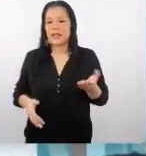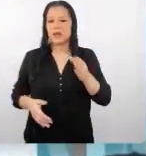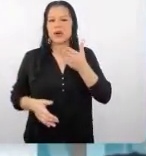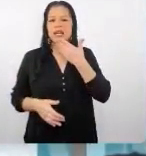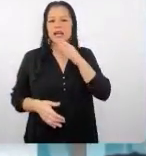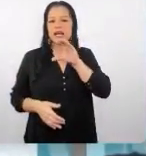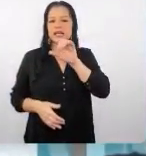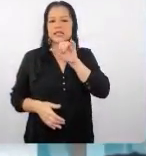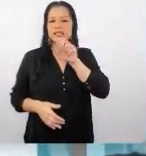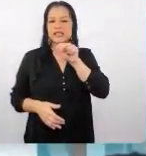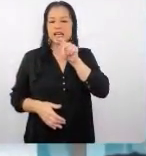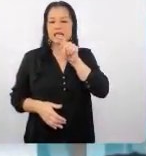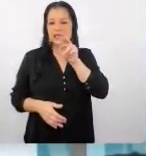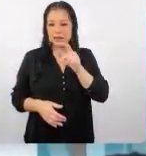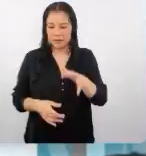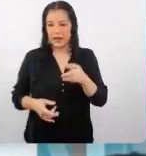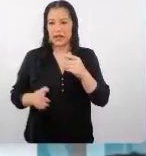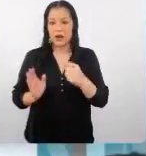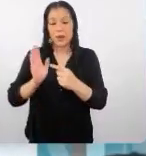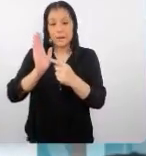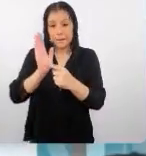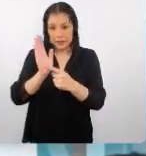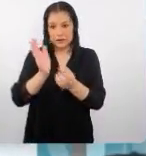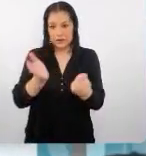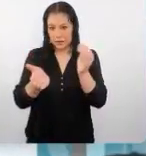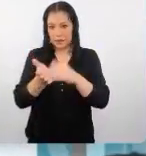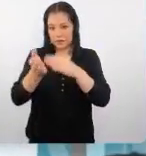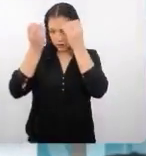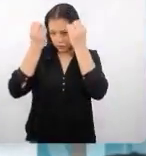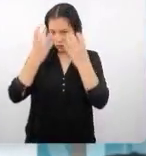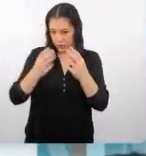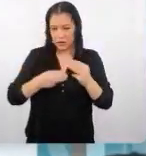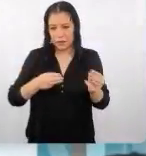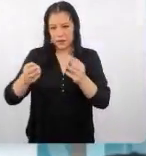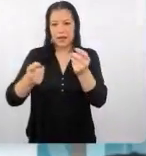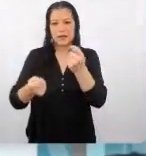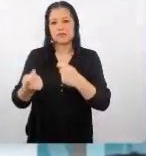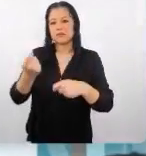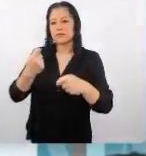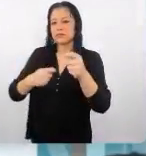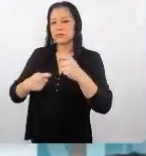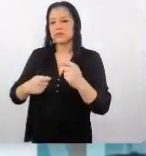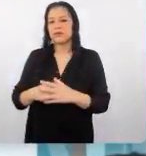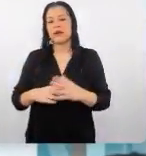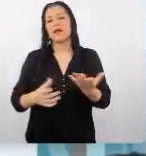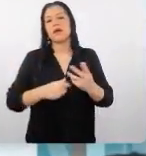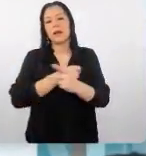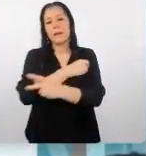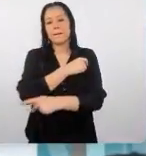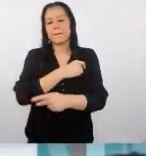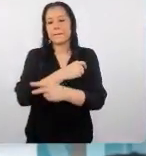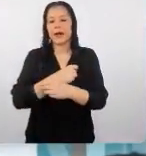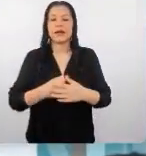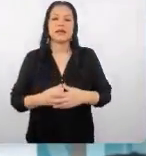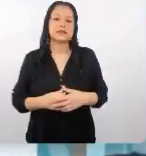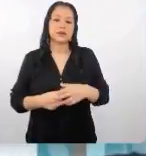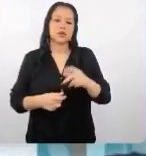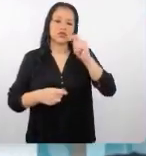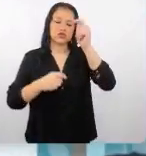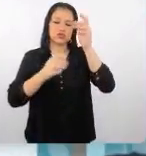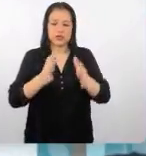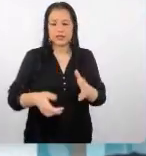para que nos presente un poco más sobre la forma de negociación con el mercado chino. Cintia,